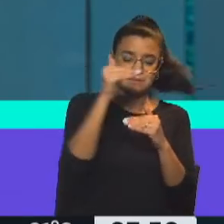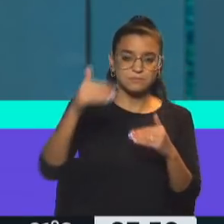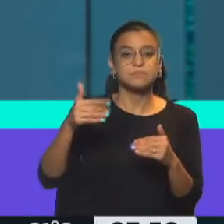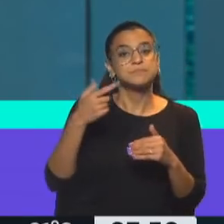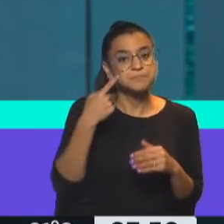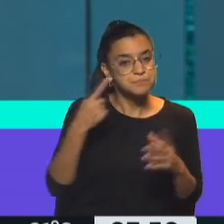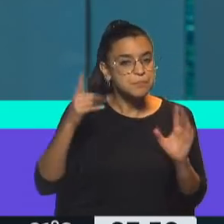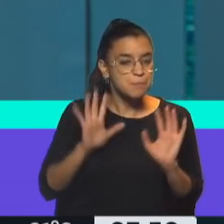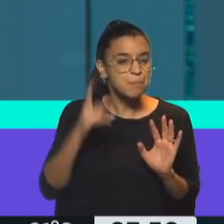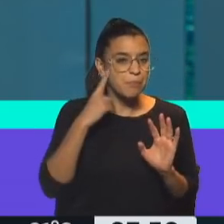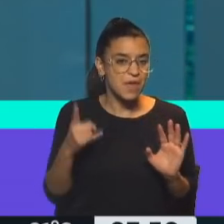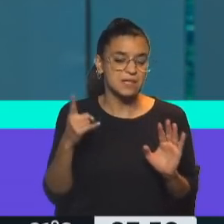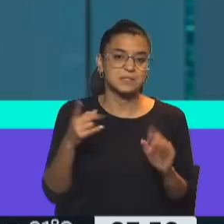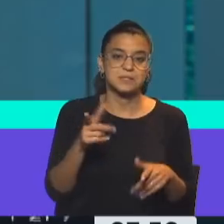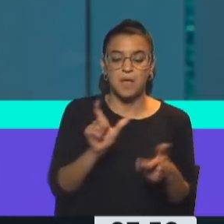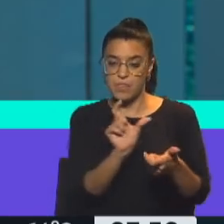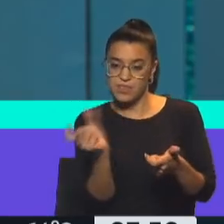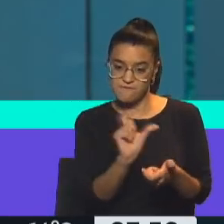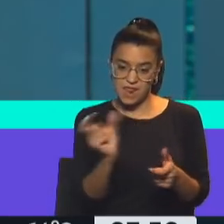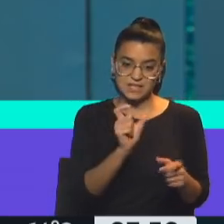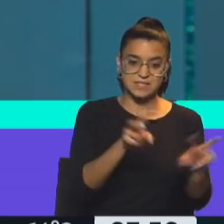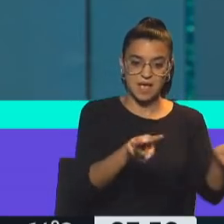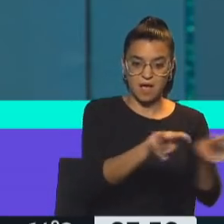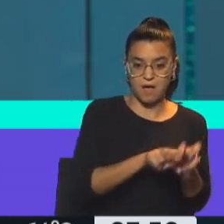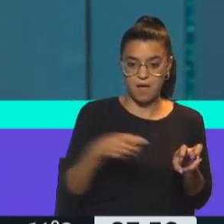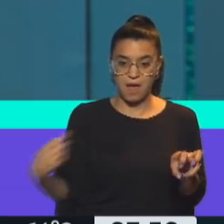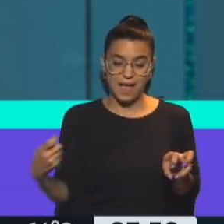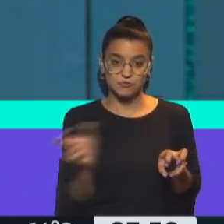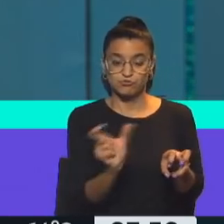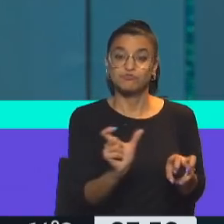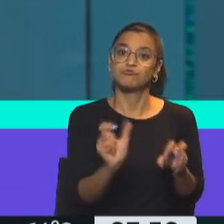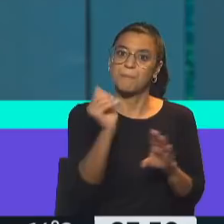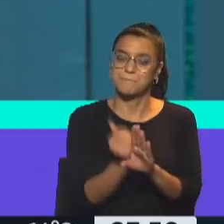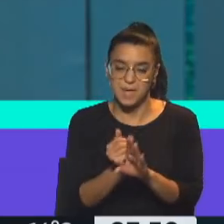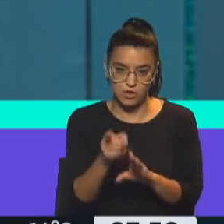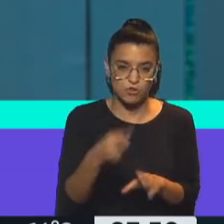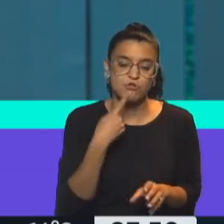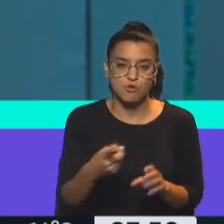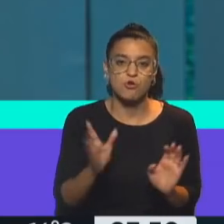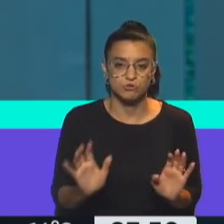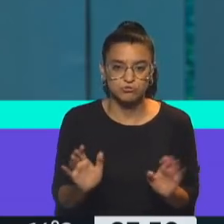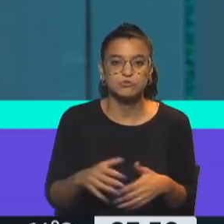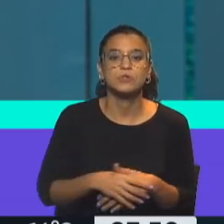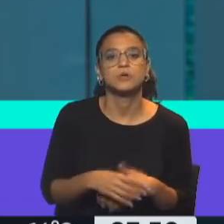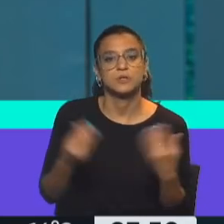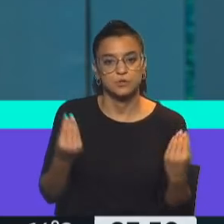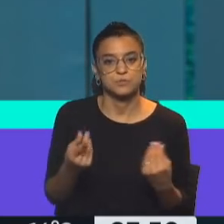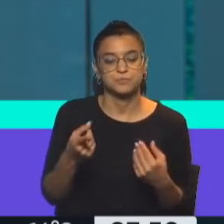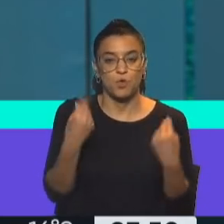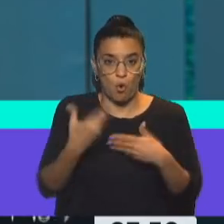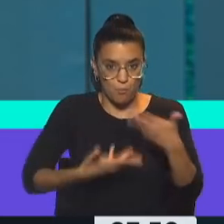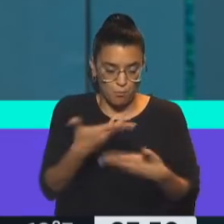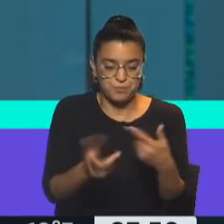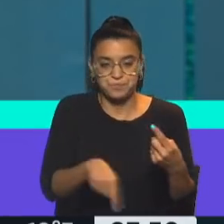y va a ser inclusive menor el déficit de este año. Ese es uno de los puntos, déficit fiscal, cómo va a ir ese sendero.